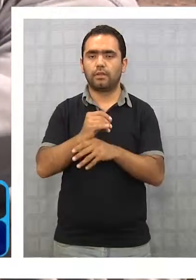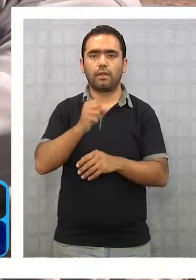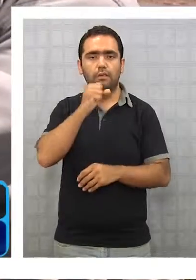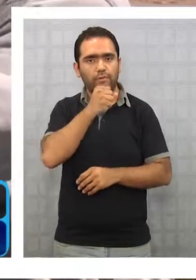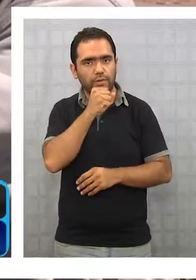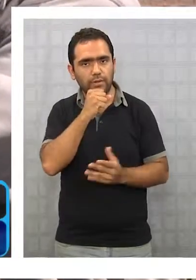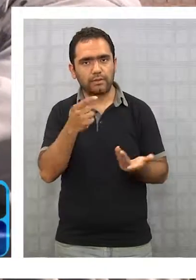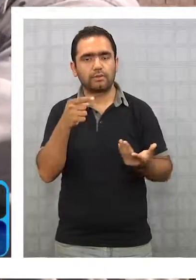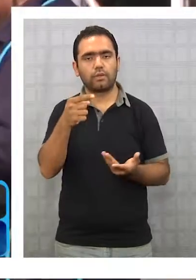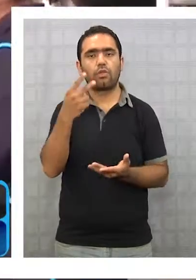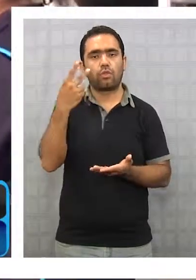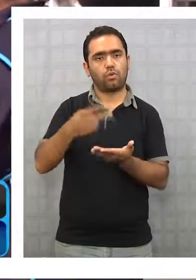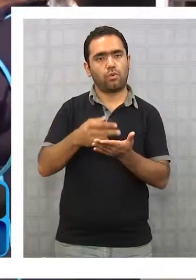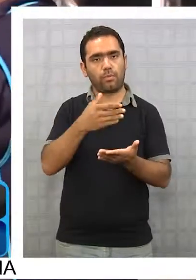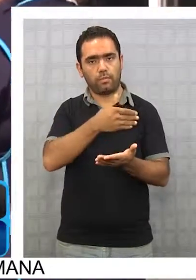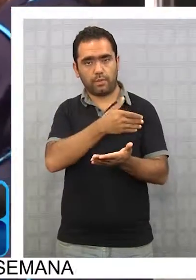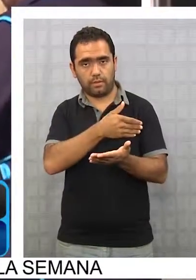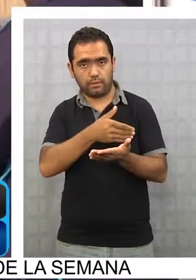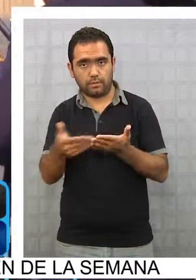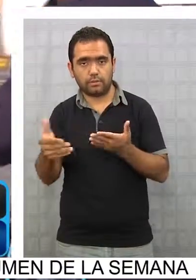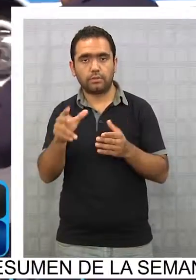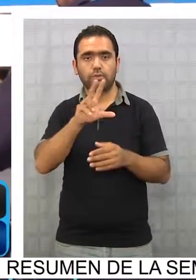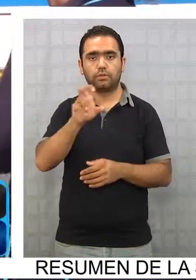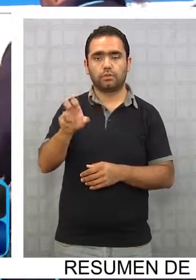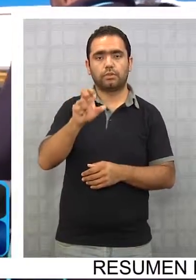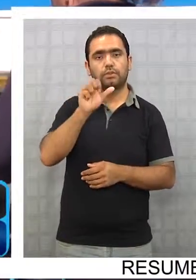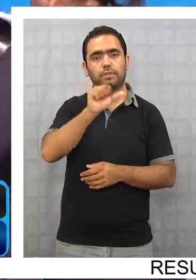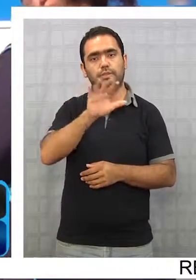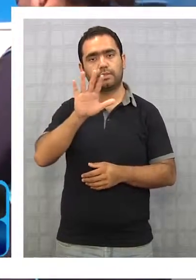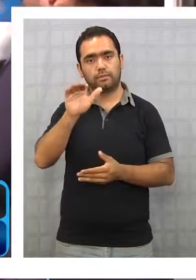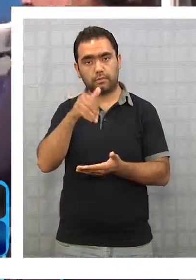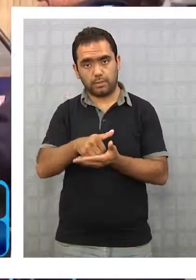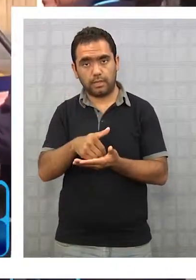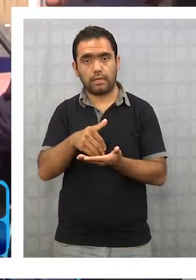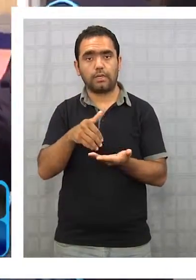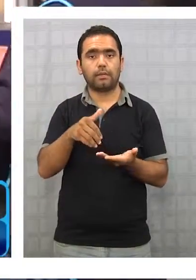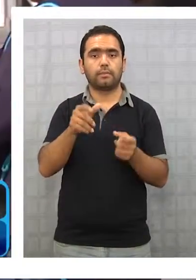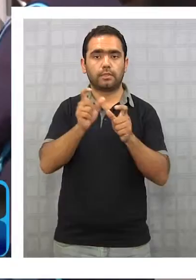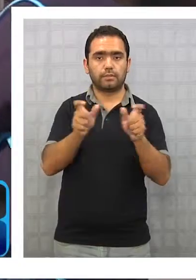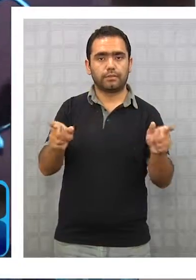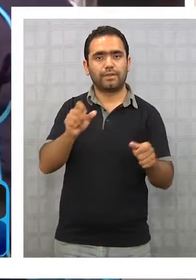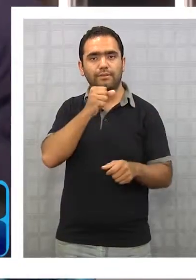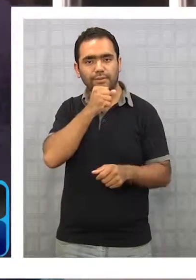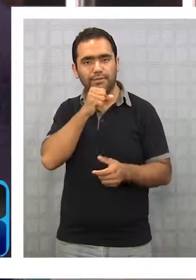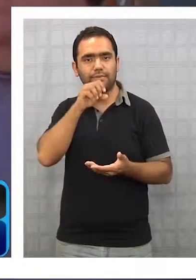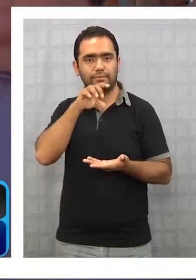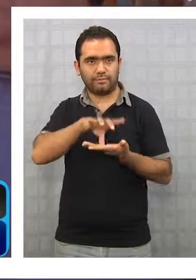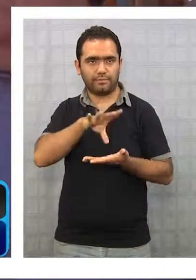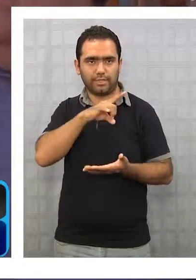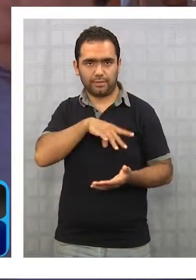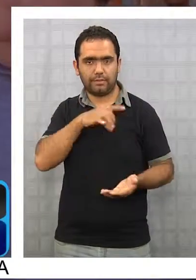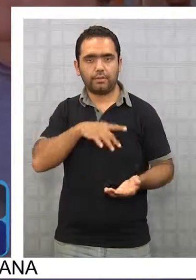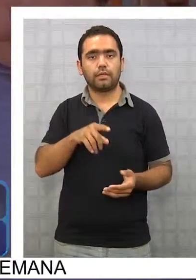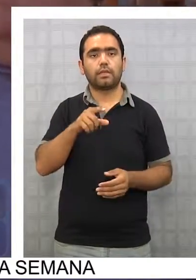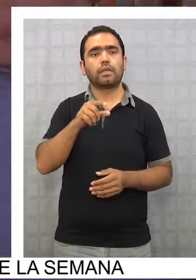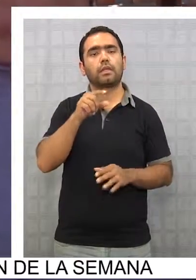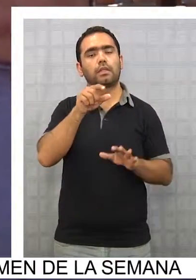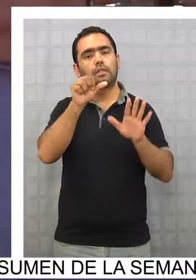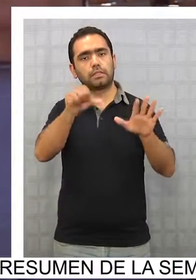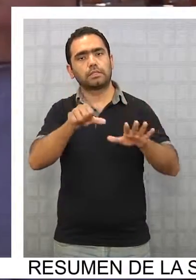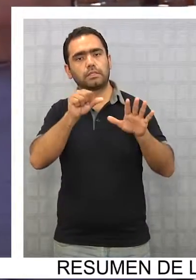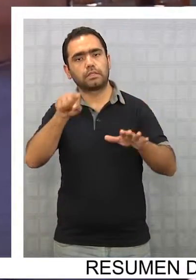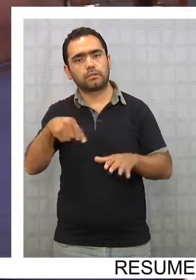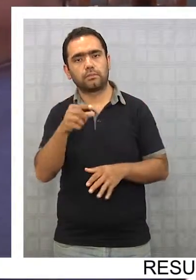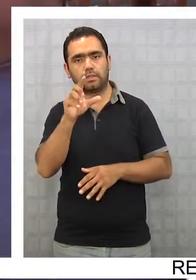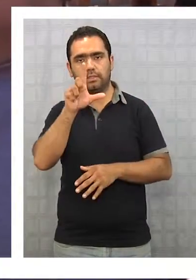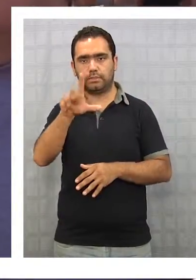.885.000 las personas adultas mayores, lo que representa el 16,7% de la población total.